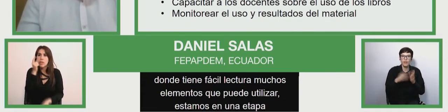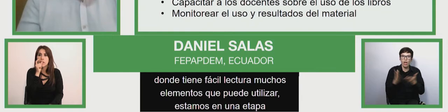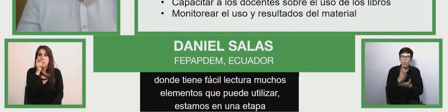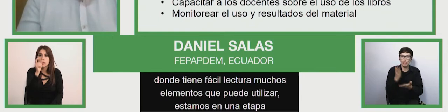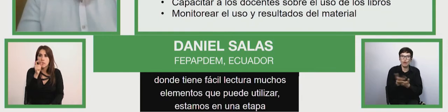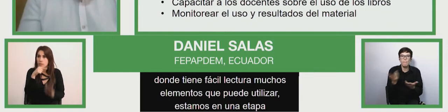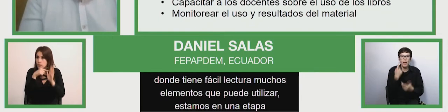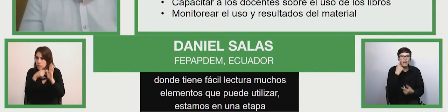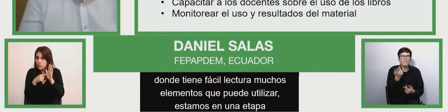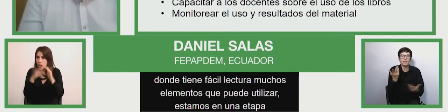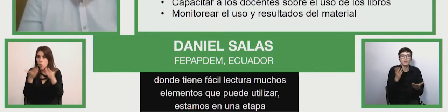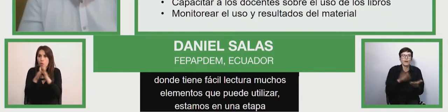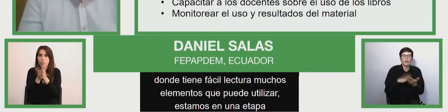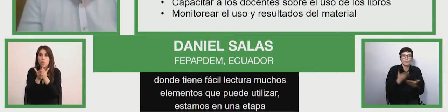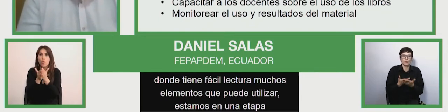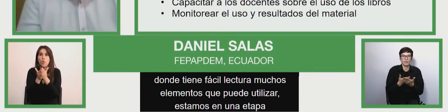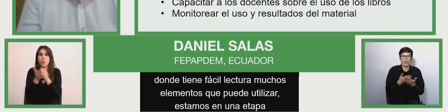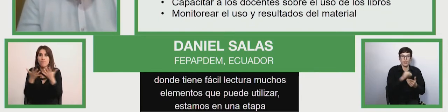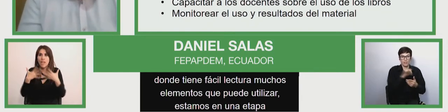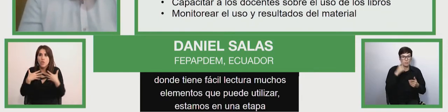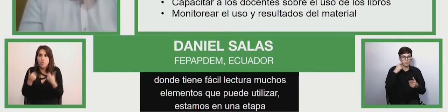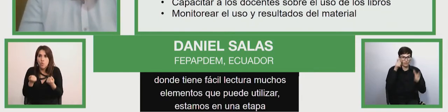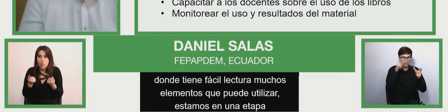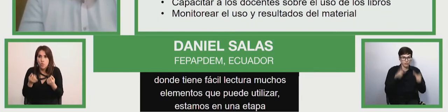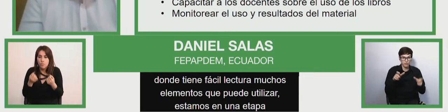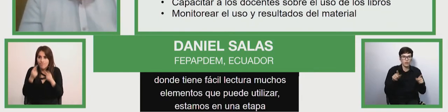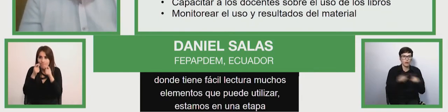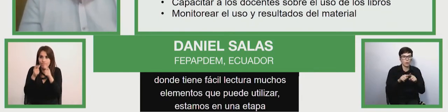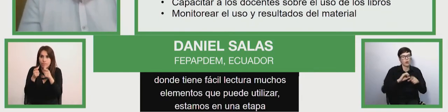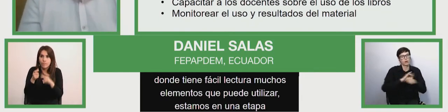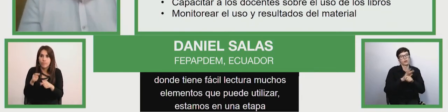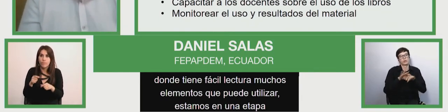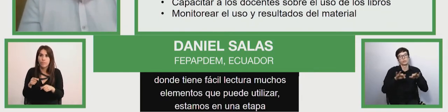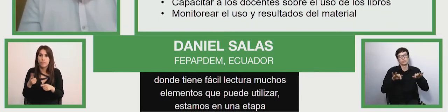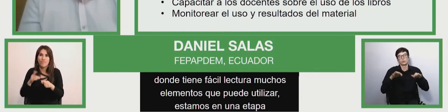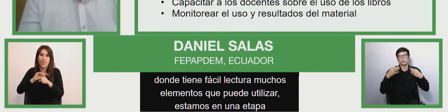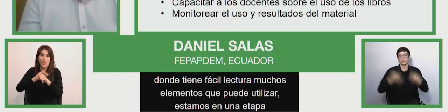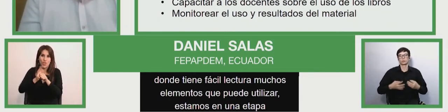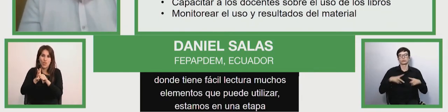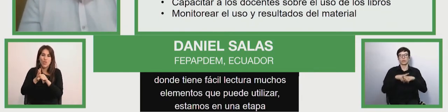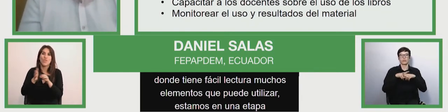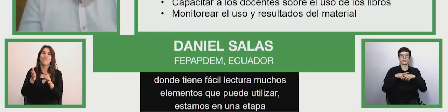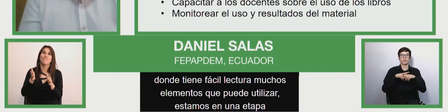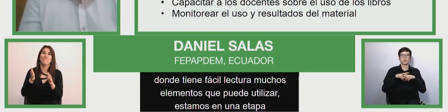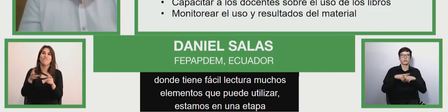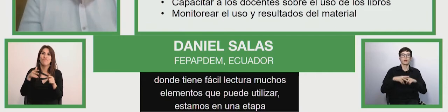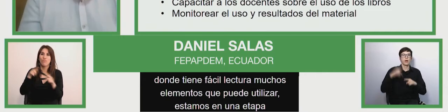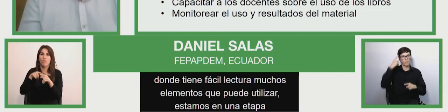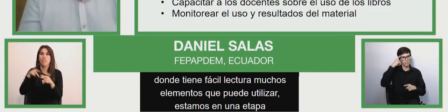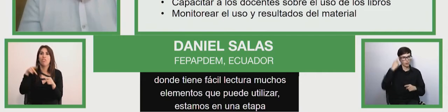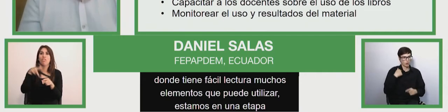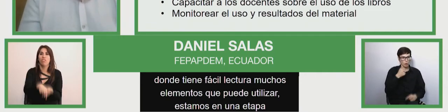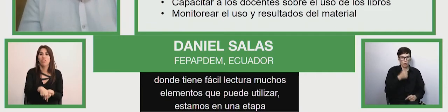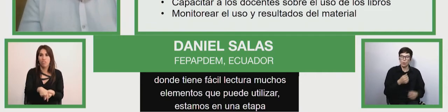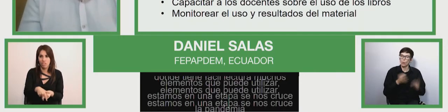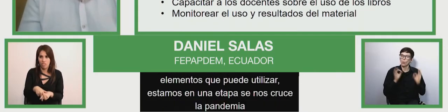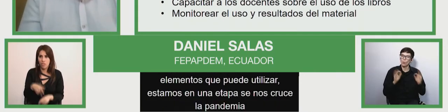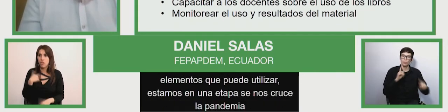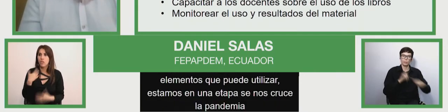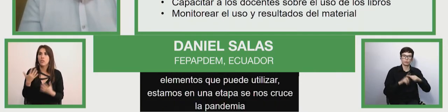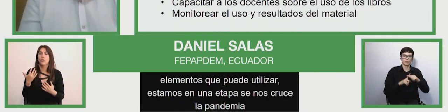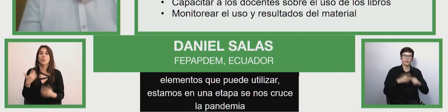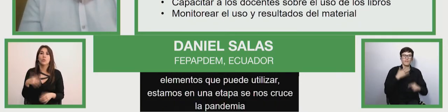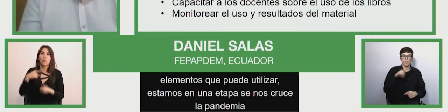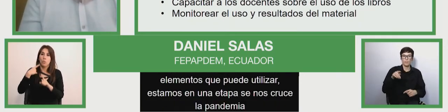ver justamente cómo nos va a ir. Y en medio de este monitoreo se nos cruzó la pandemia y de alguna manera resultó maravilloso porque el